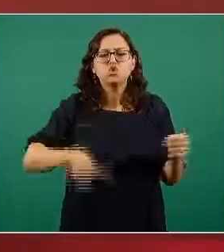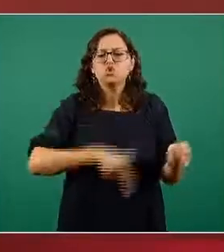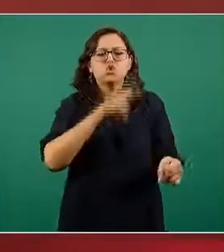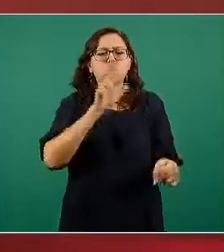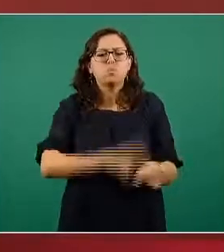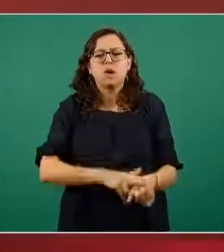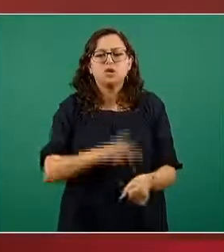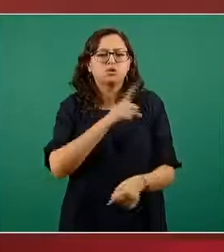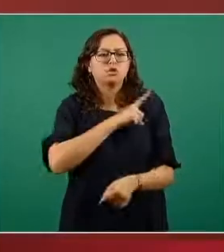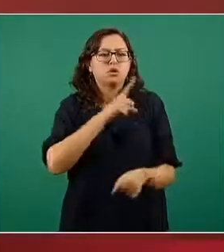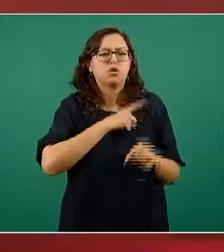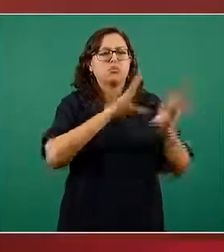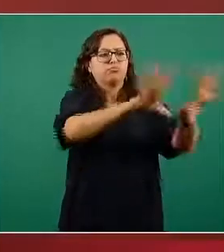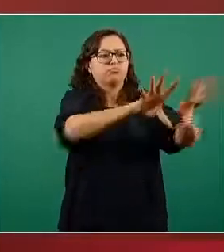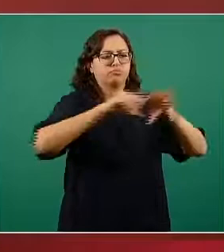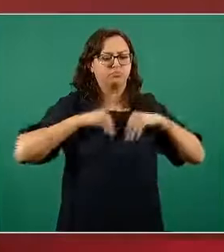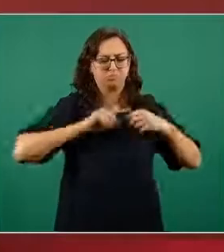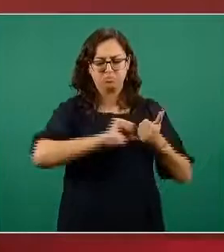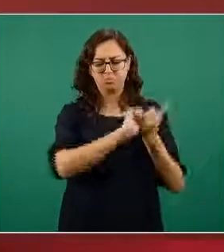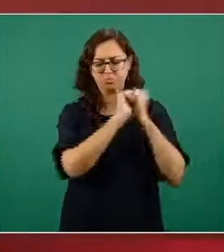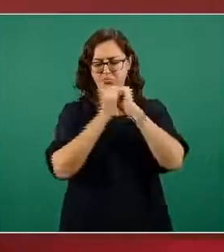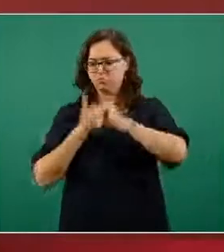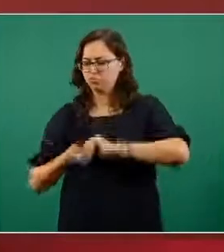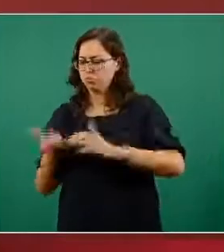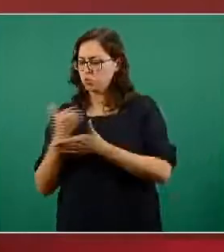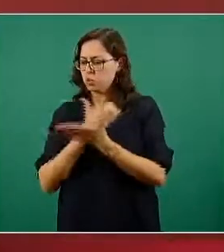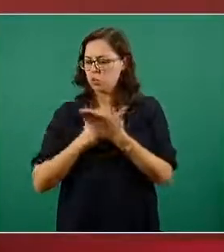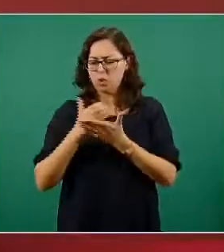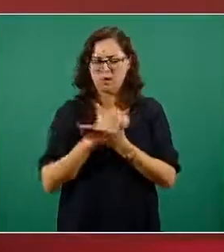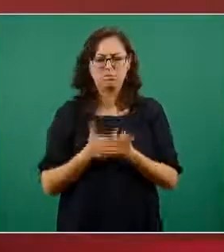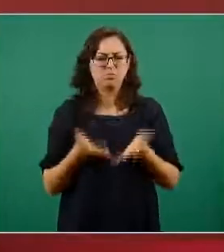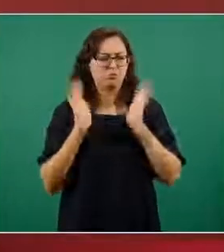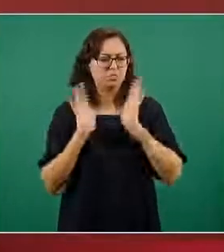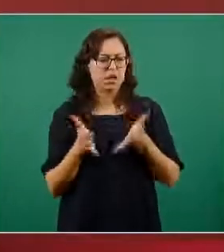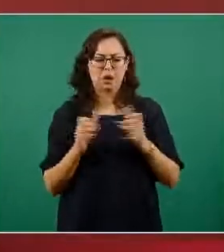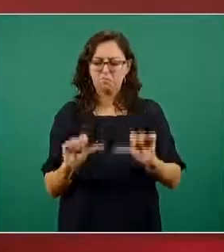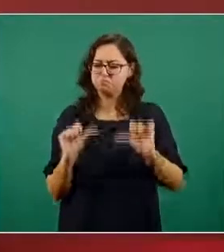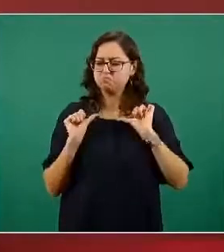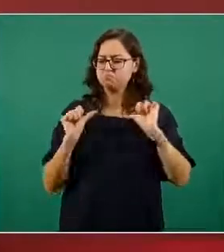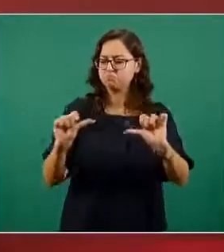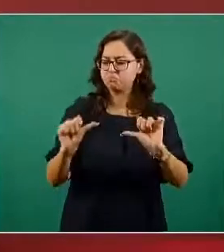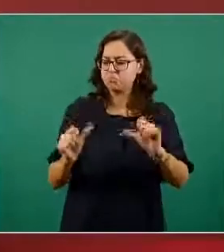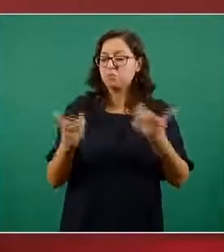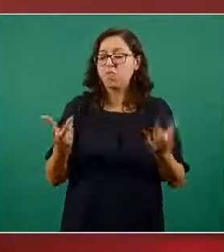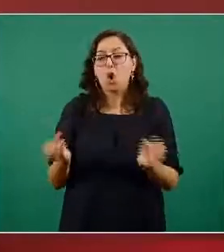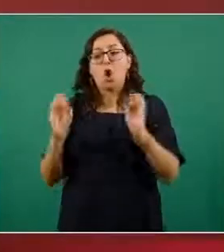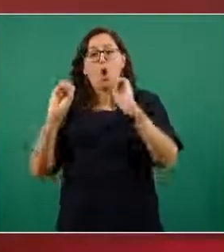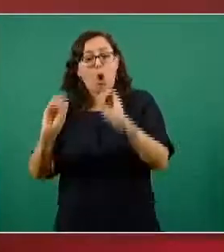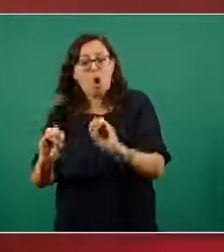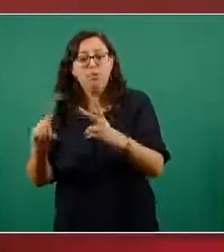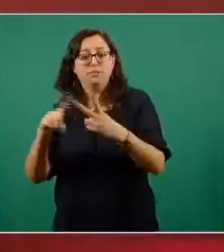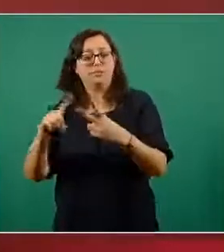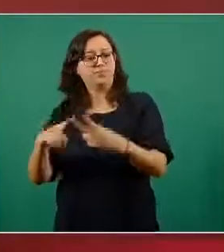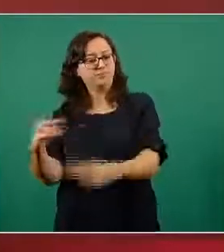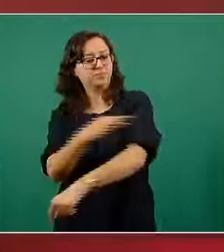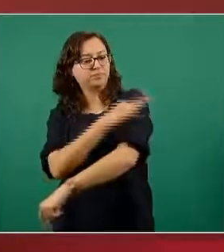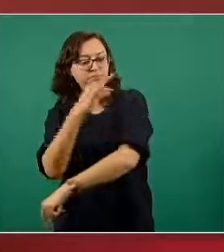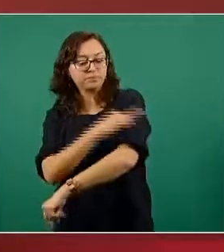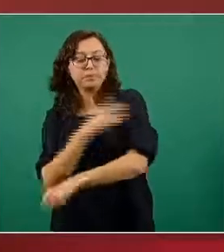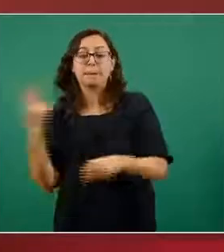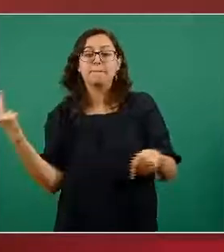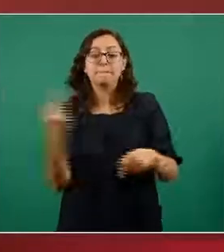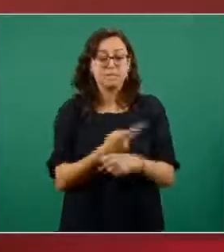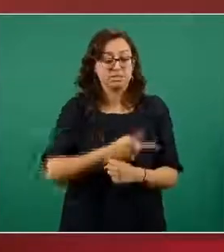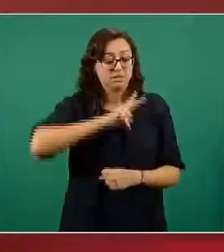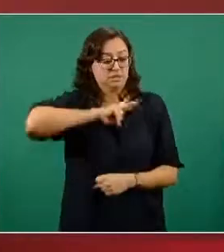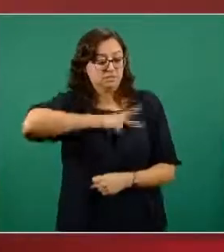una vacuna que permite que ya no se siga contagiando las personas que ya no se disperse el virus